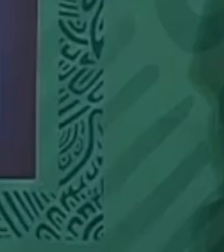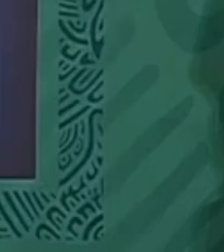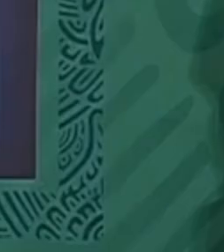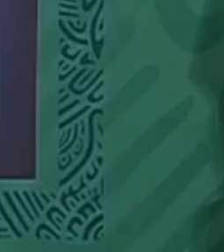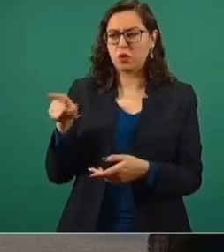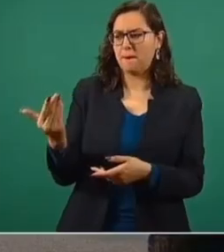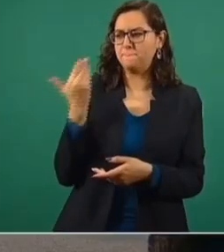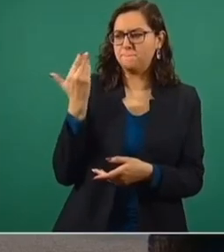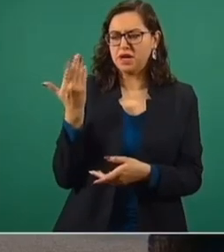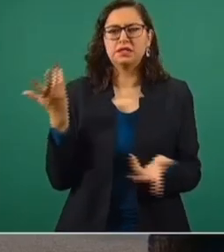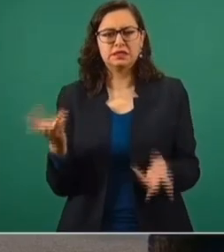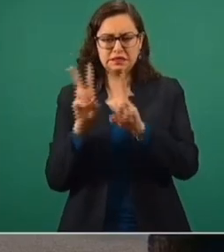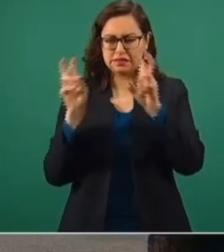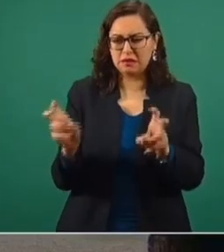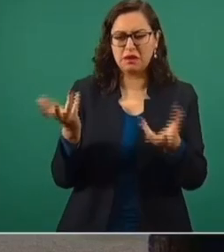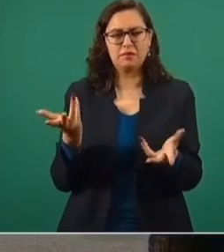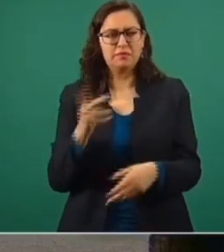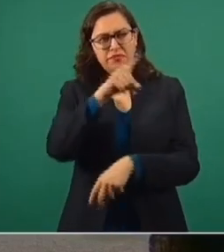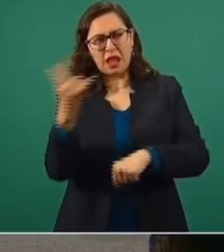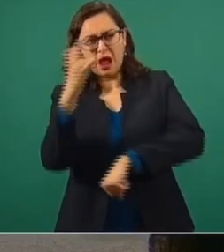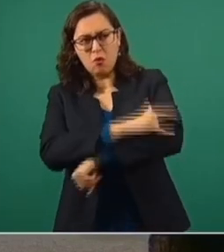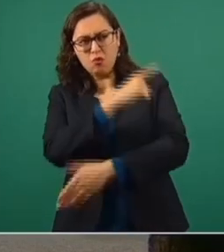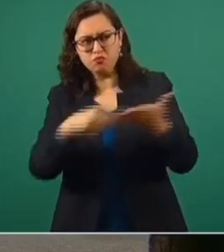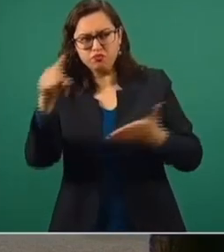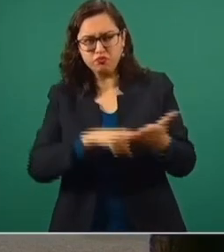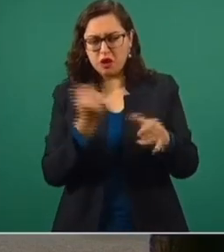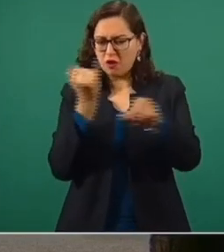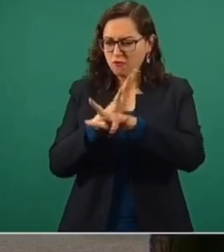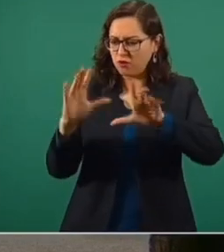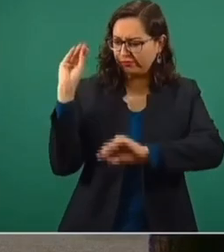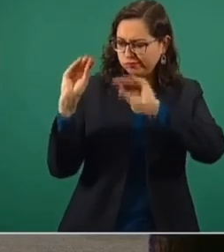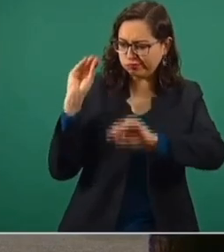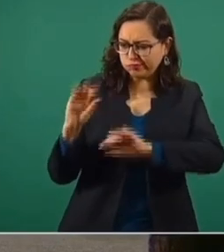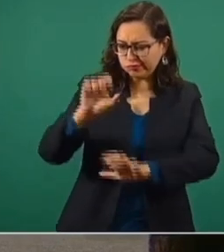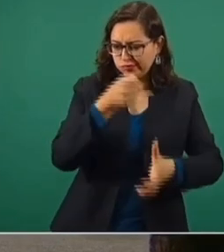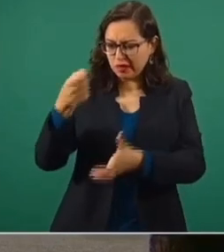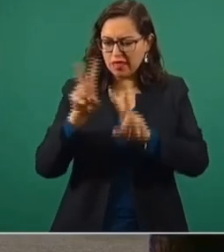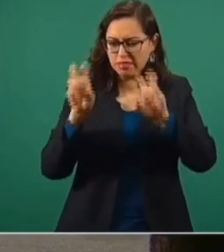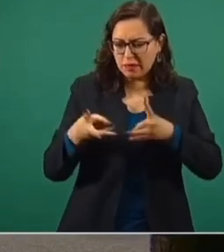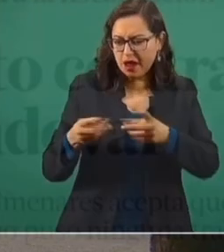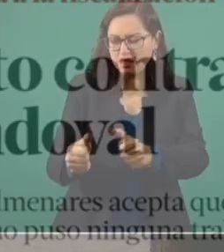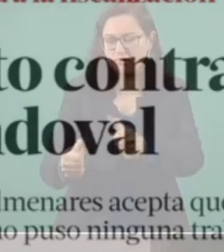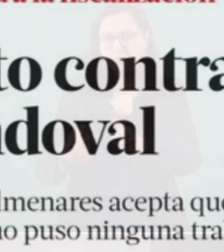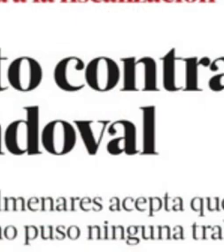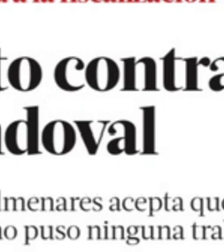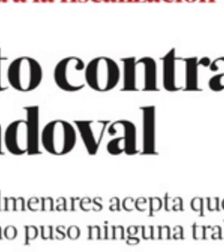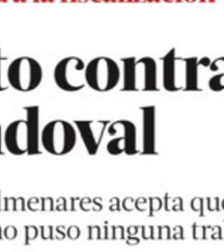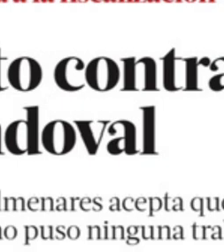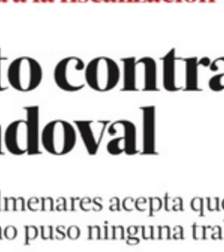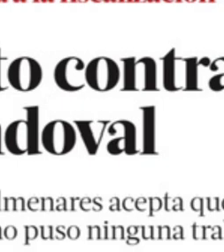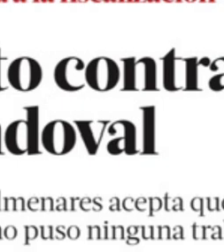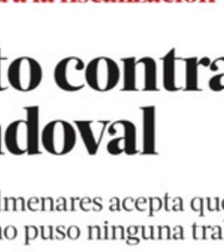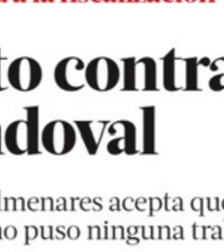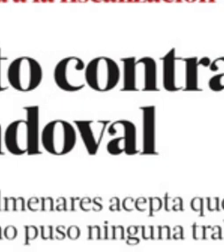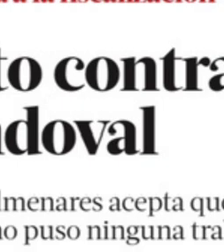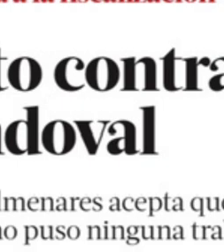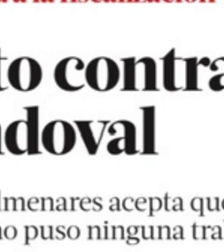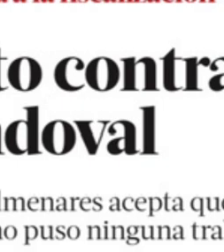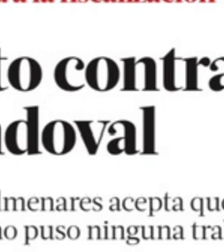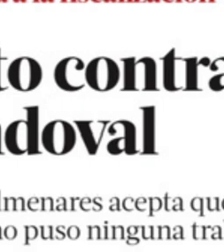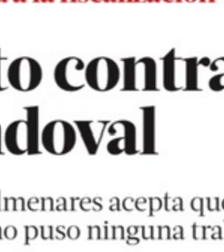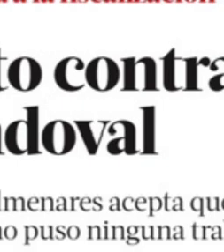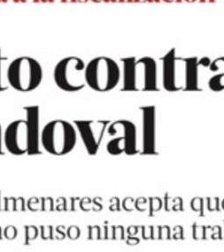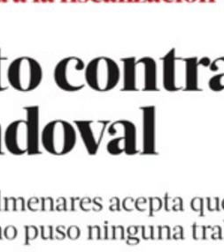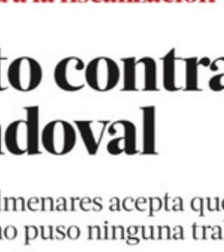Elaboró un informe tendencioso y falso sobre el procedimiento y el manejo de recursos del gobierno que presido. En otras